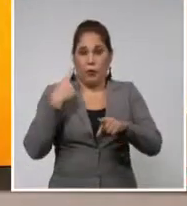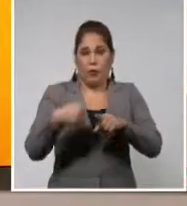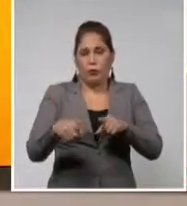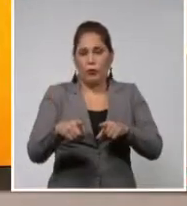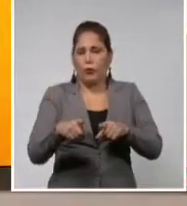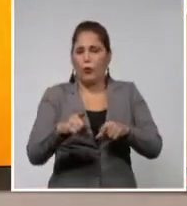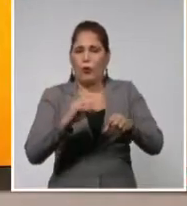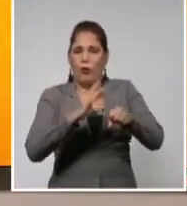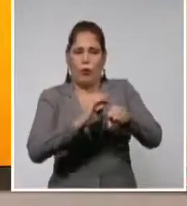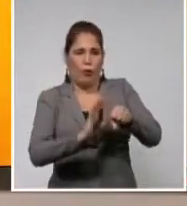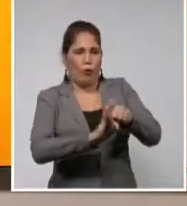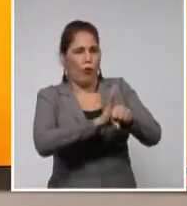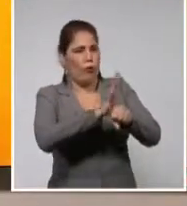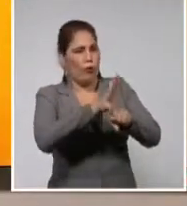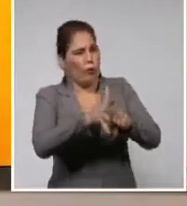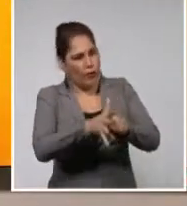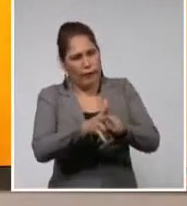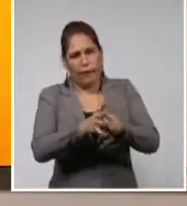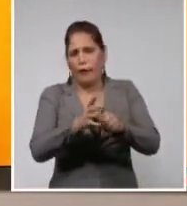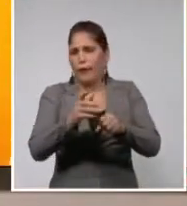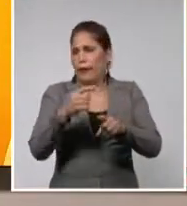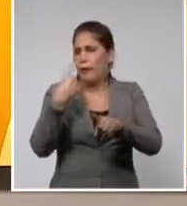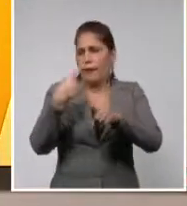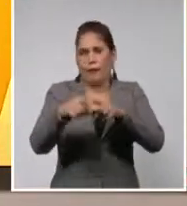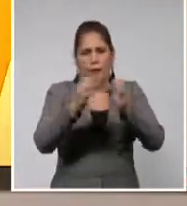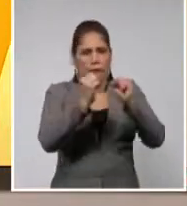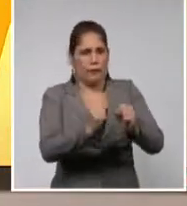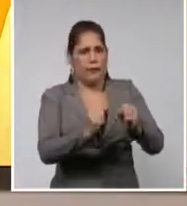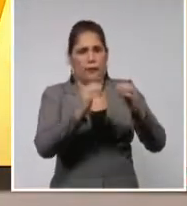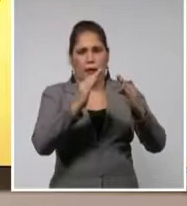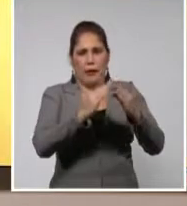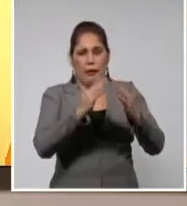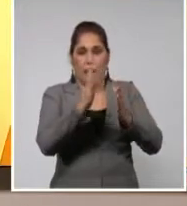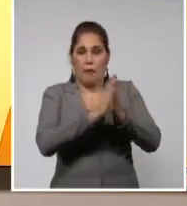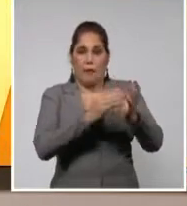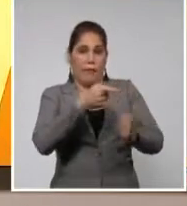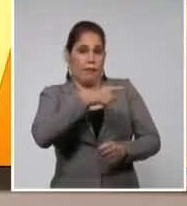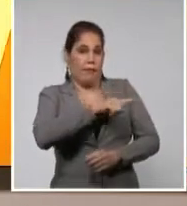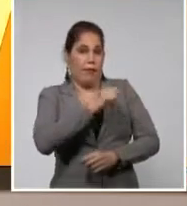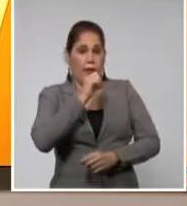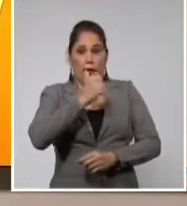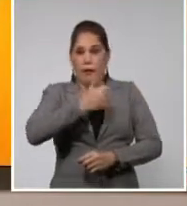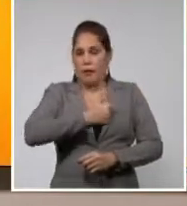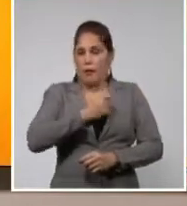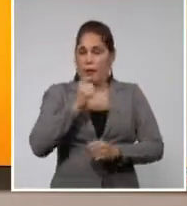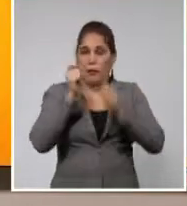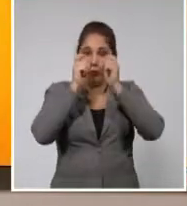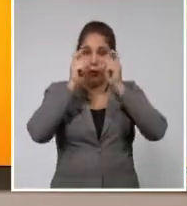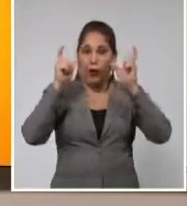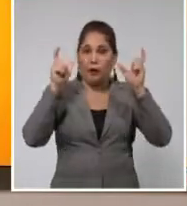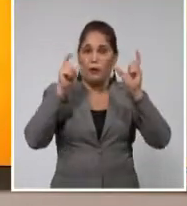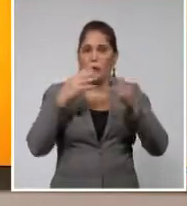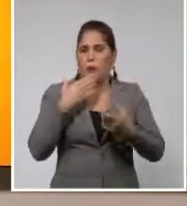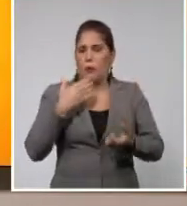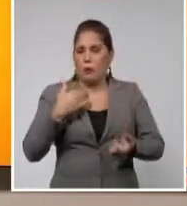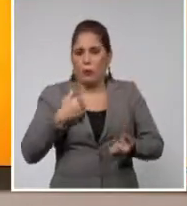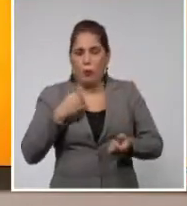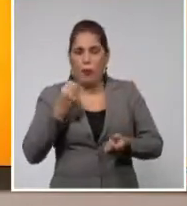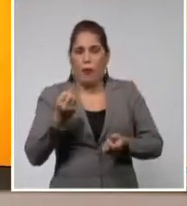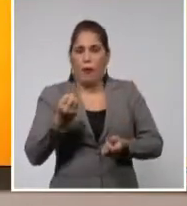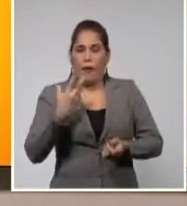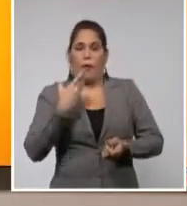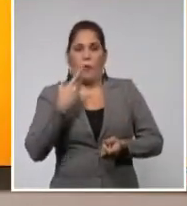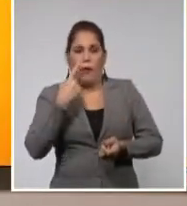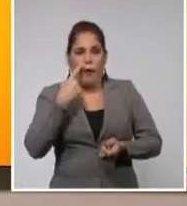Rastreo, coronavirus, SARS-CoV-2, cuarentena. Desde el pasado mes de diciembre estamos atentos a la extensión, descubrimientos